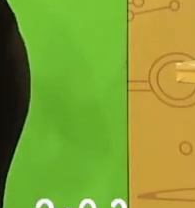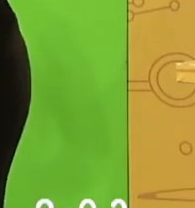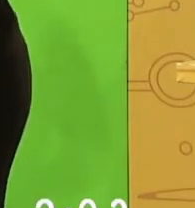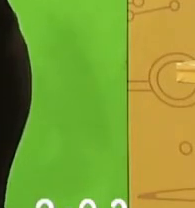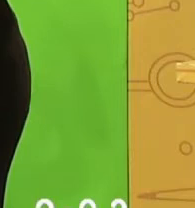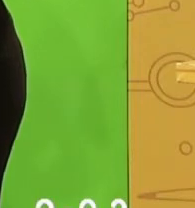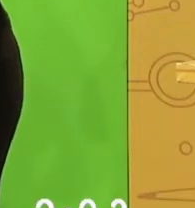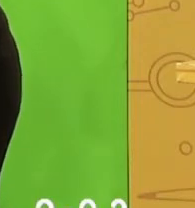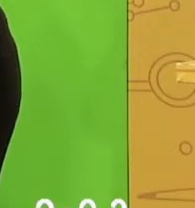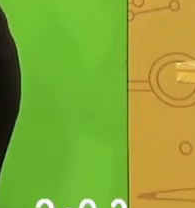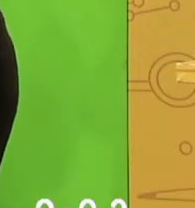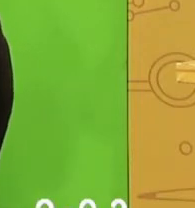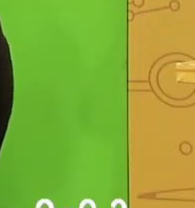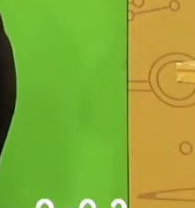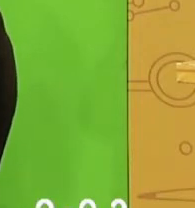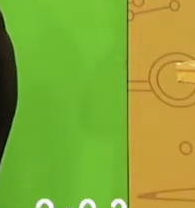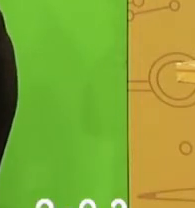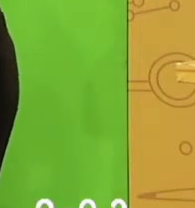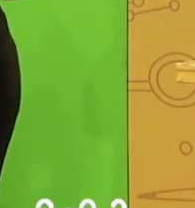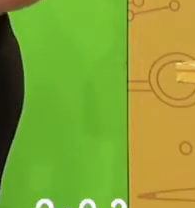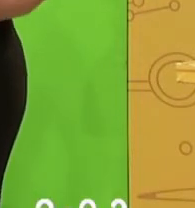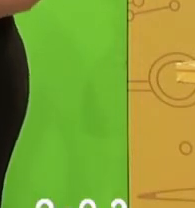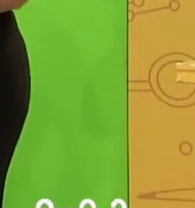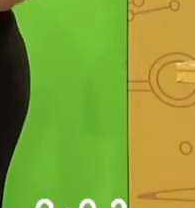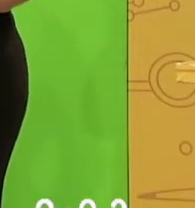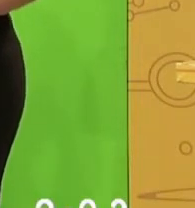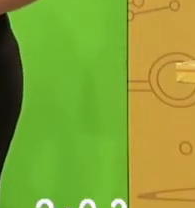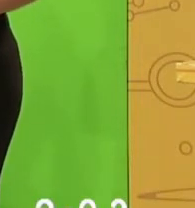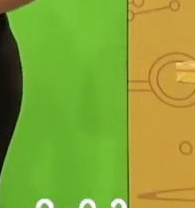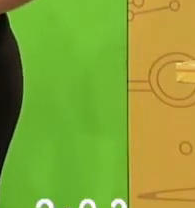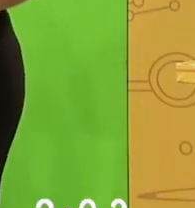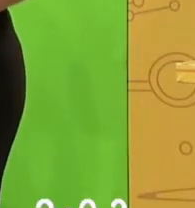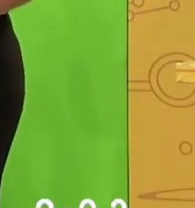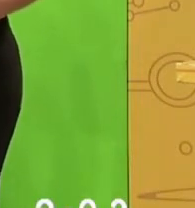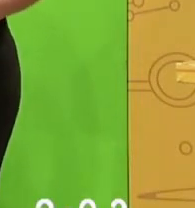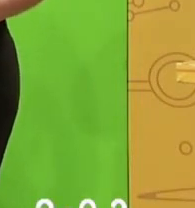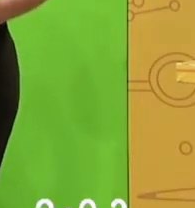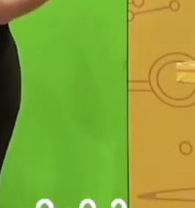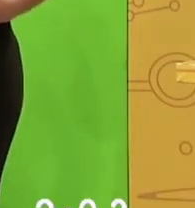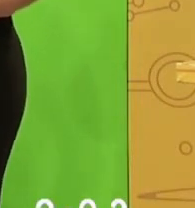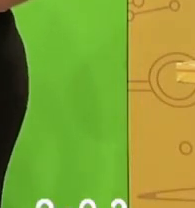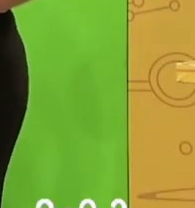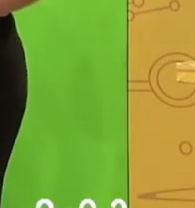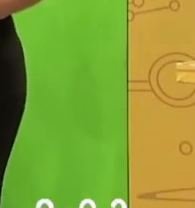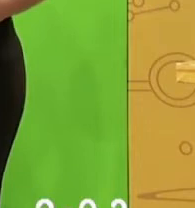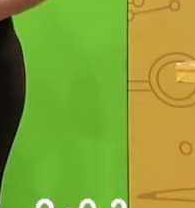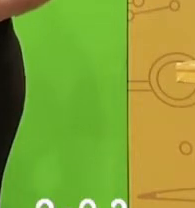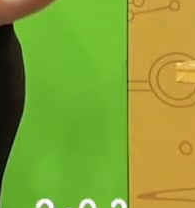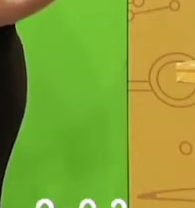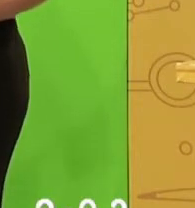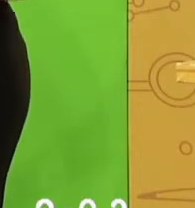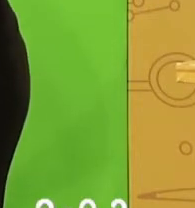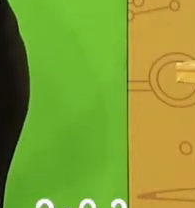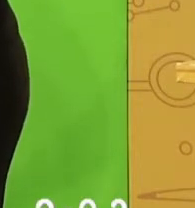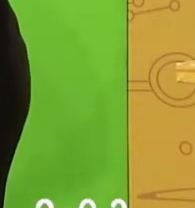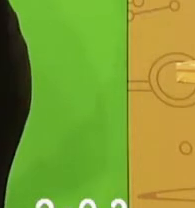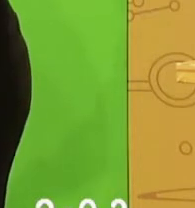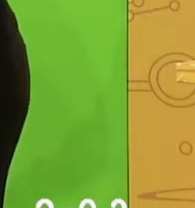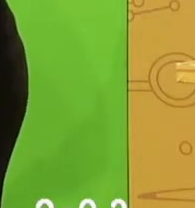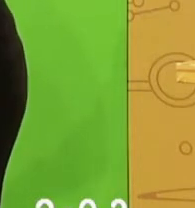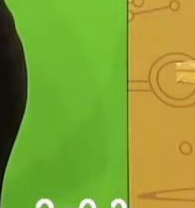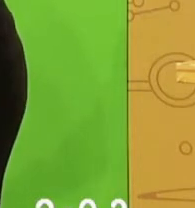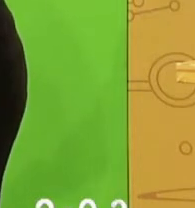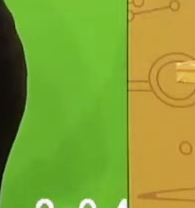hacemos a la altura más o menos de nuestra boca y echamos airecito. Viento. ¿Ok?